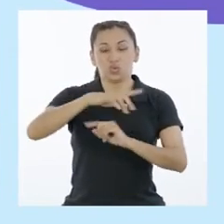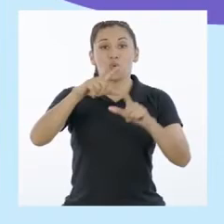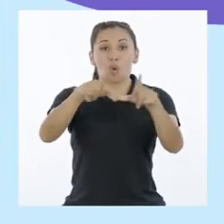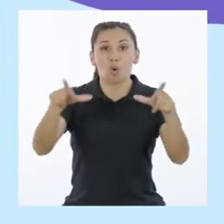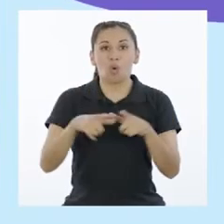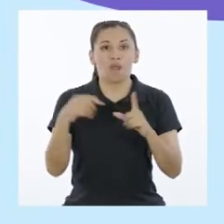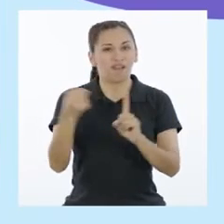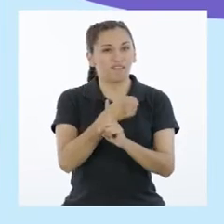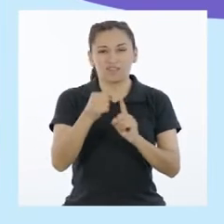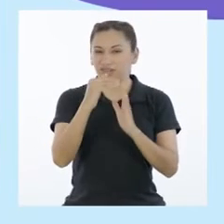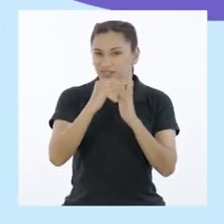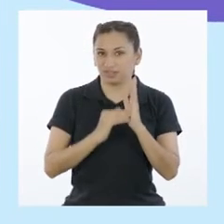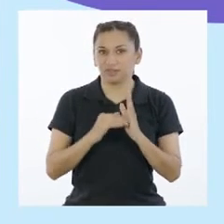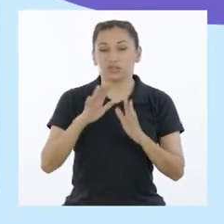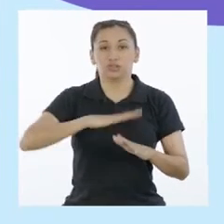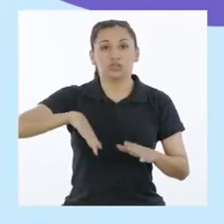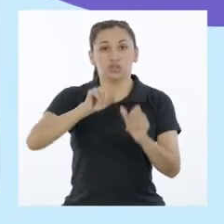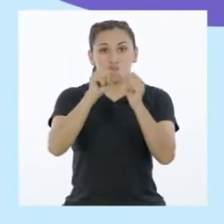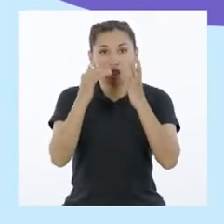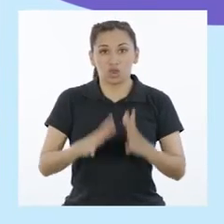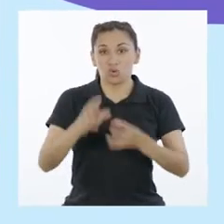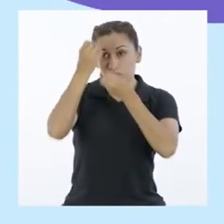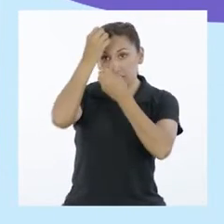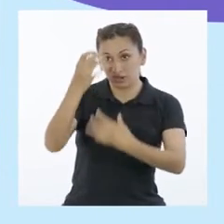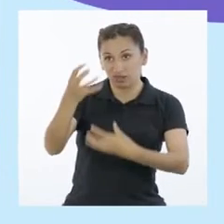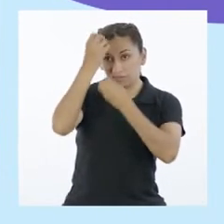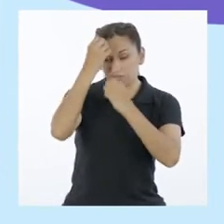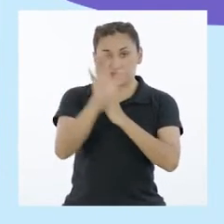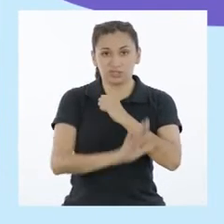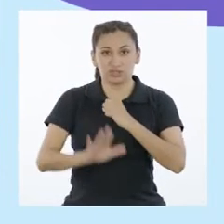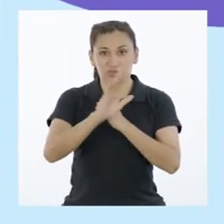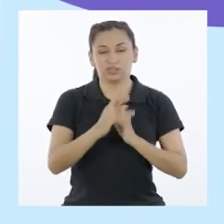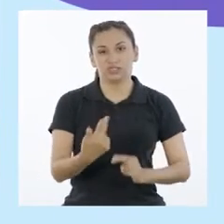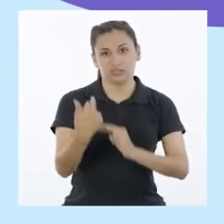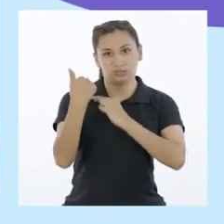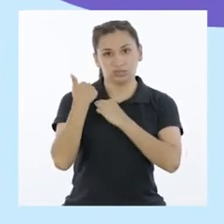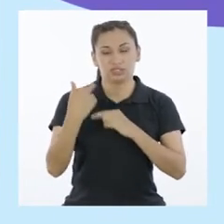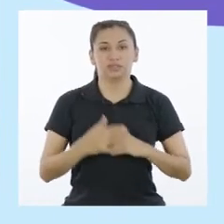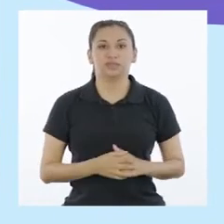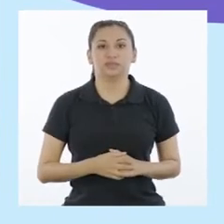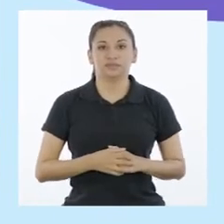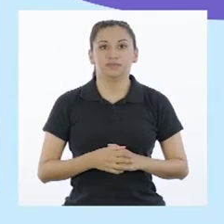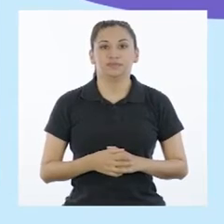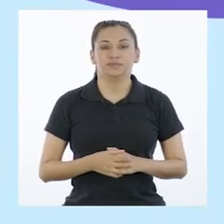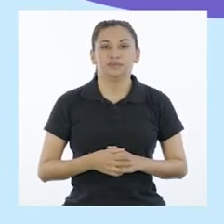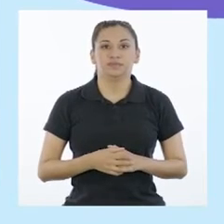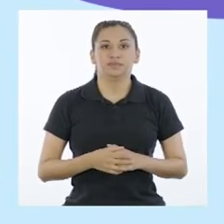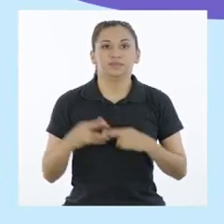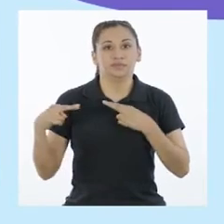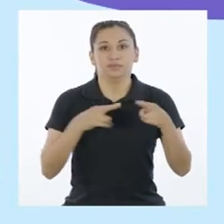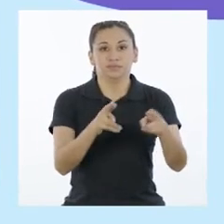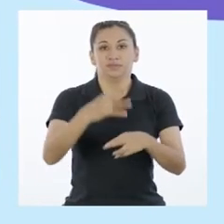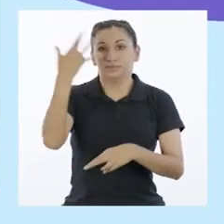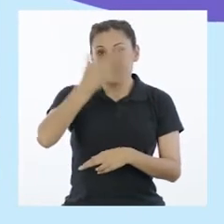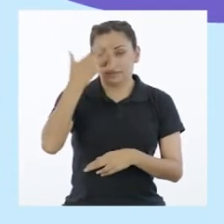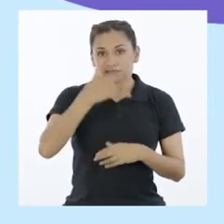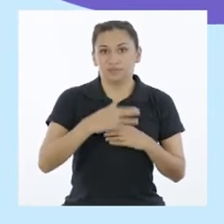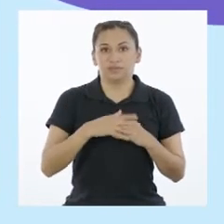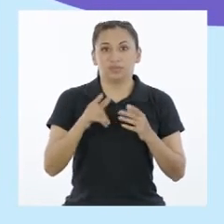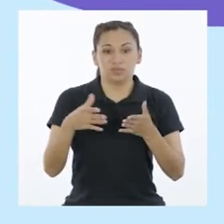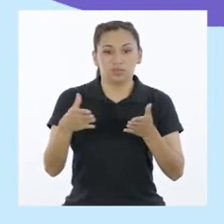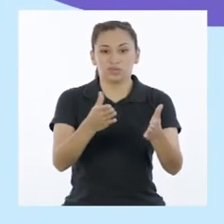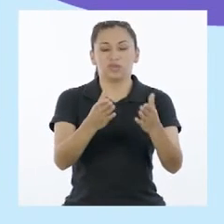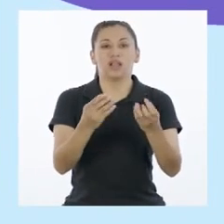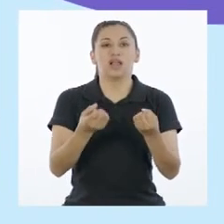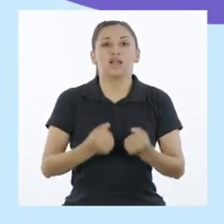ambiente sin violencia Somos estudiantes informados, seguros y responsables Río Negro,